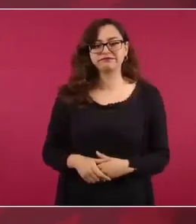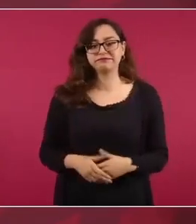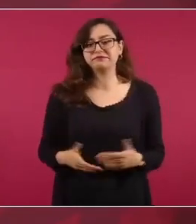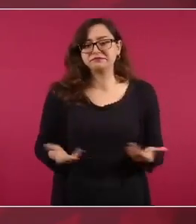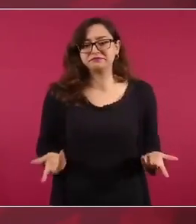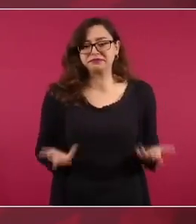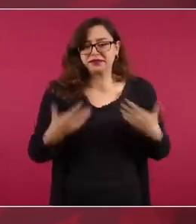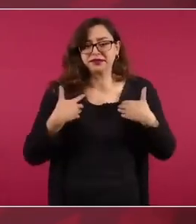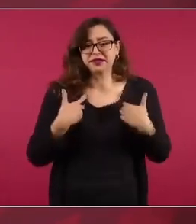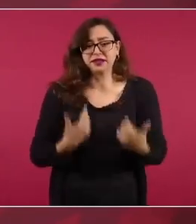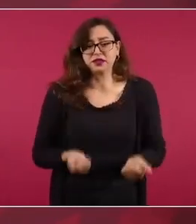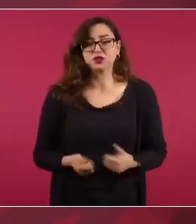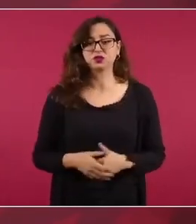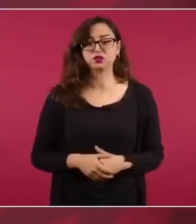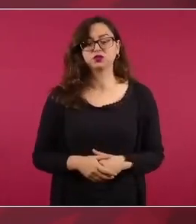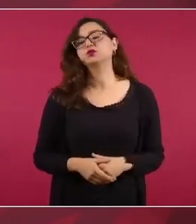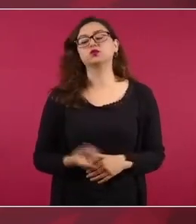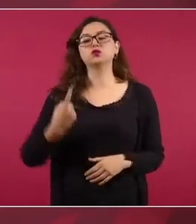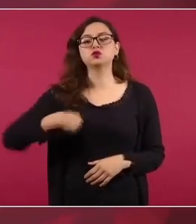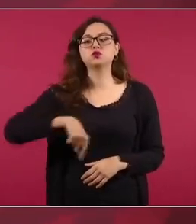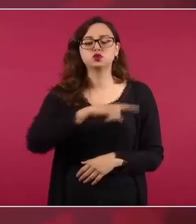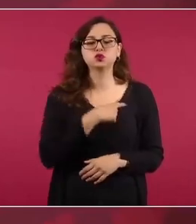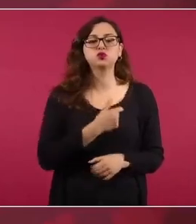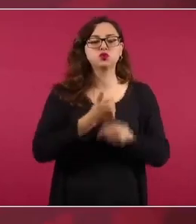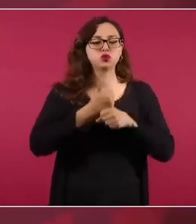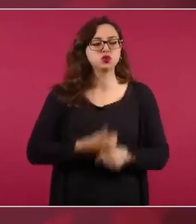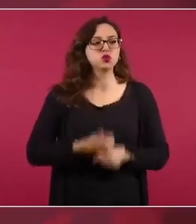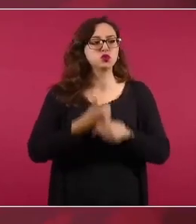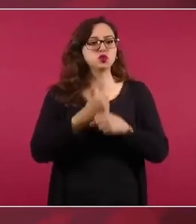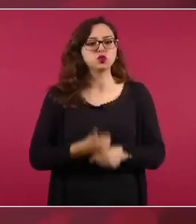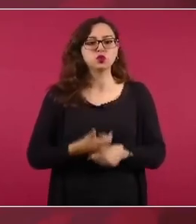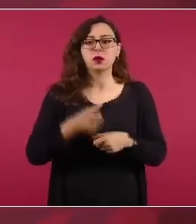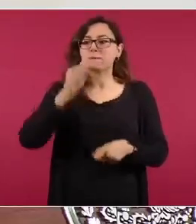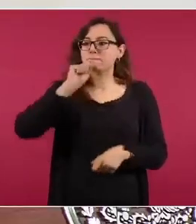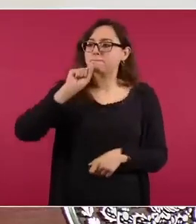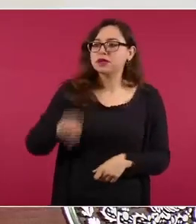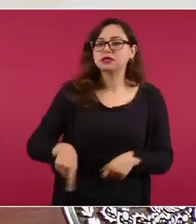incluso del flanco izquierdo